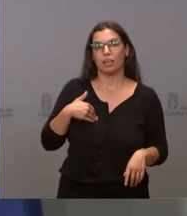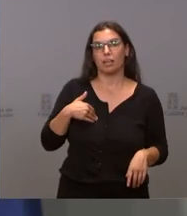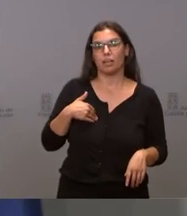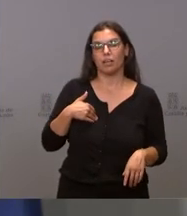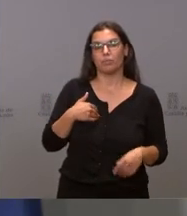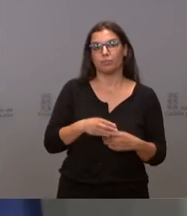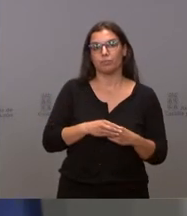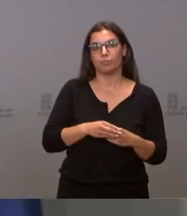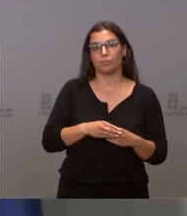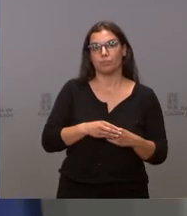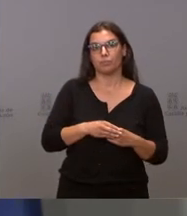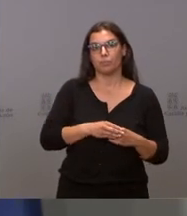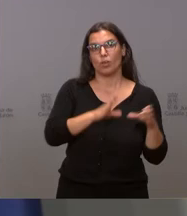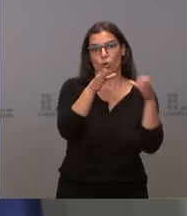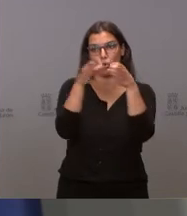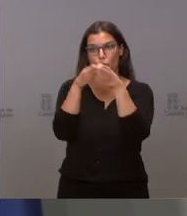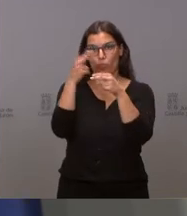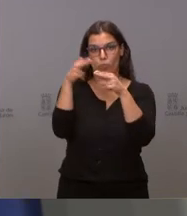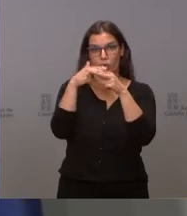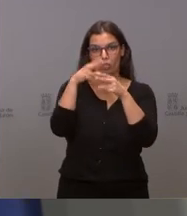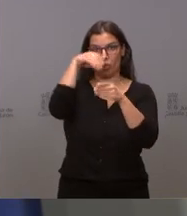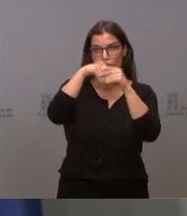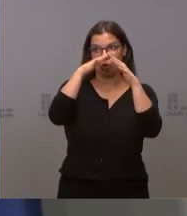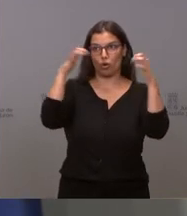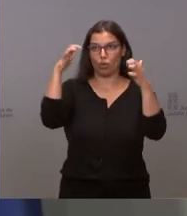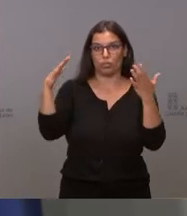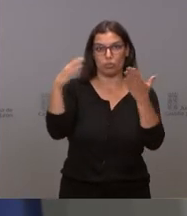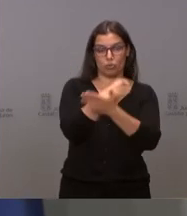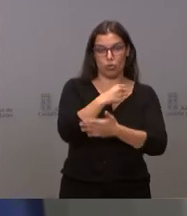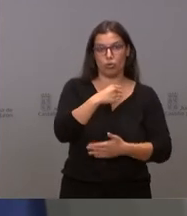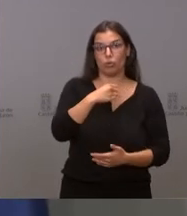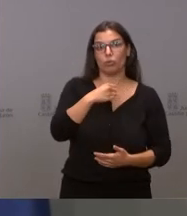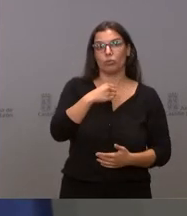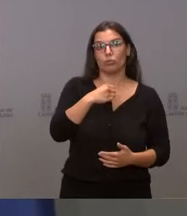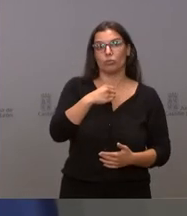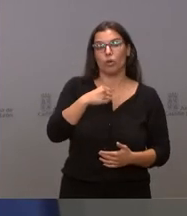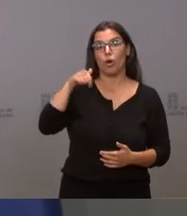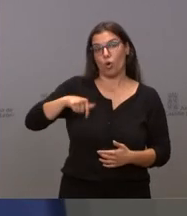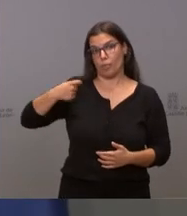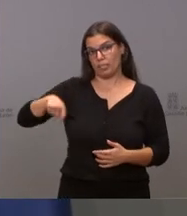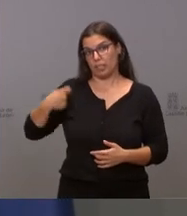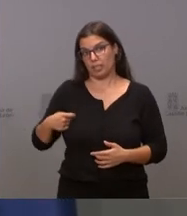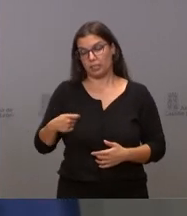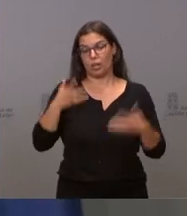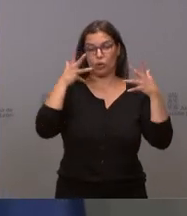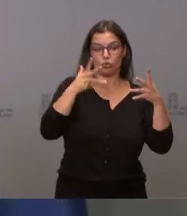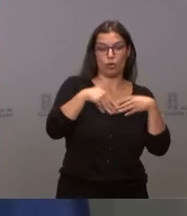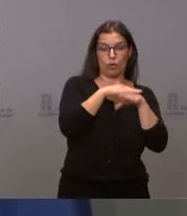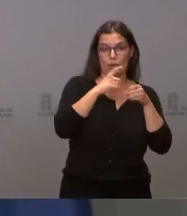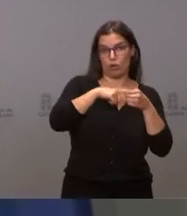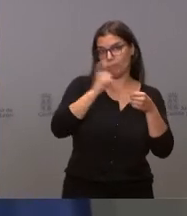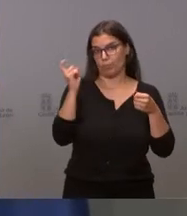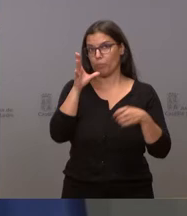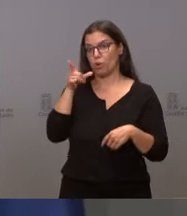el arco parlamentario. Hoy no estaba el presidente en el Consejo de Gobierno, porque saben ustedes que estaba en la inauguración